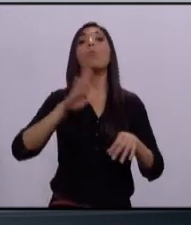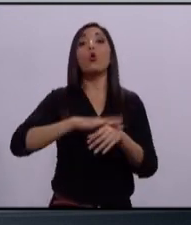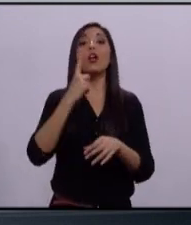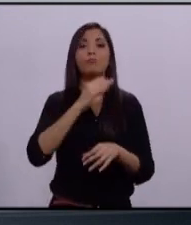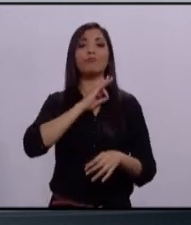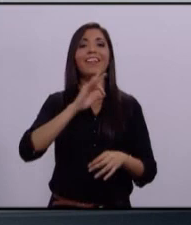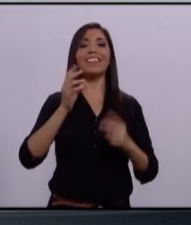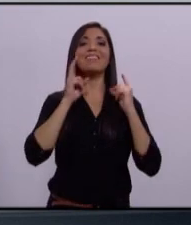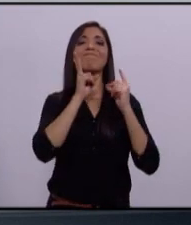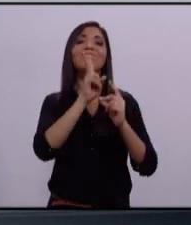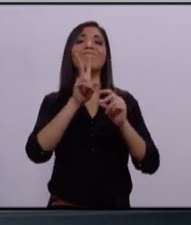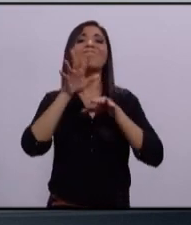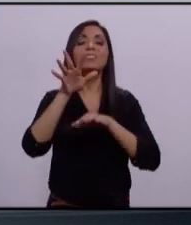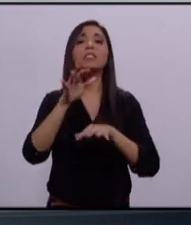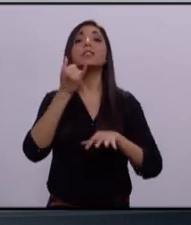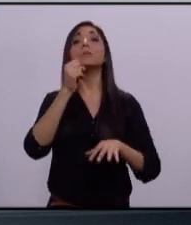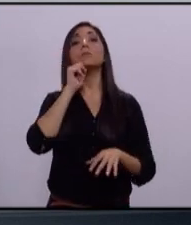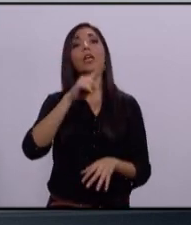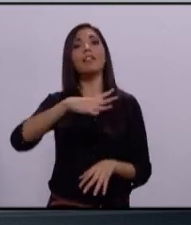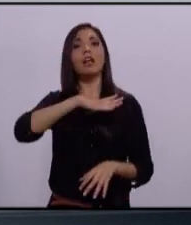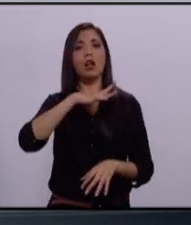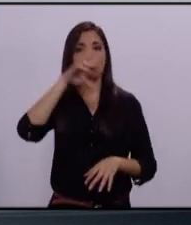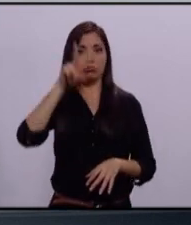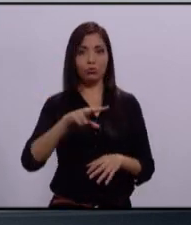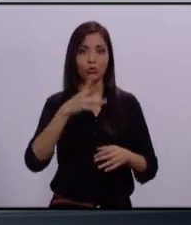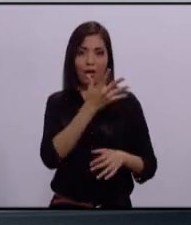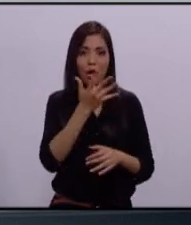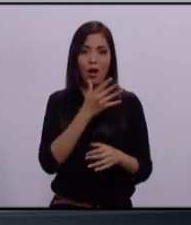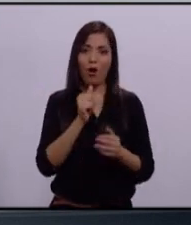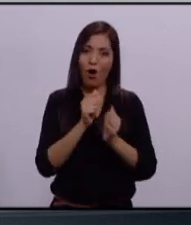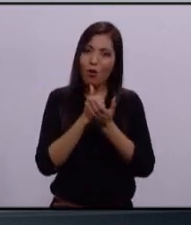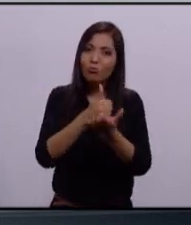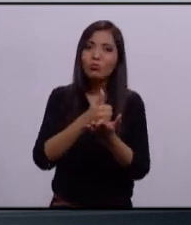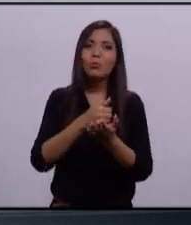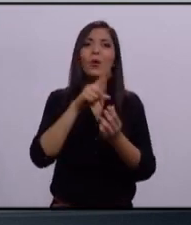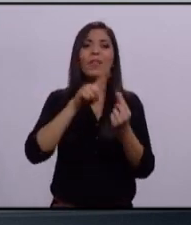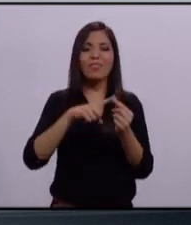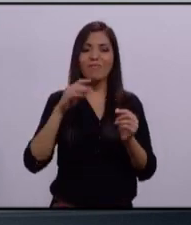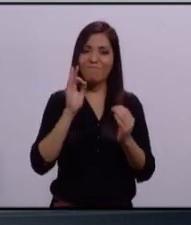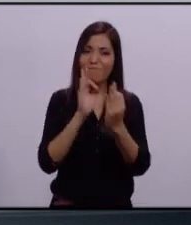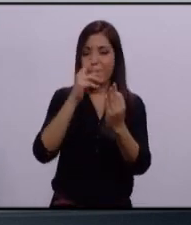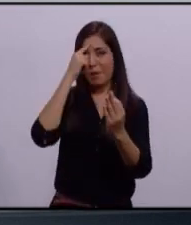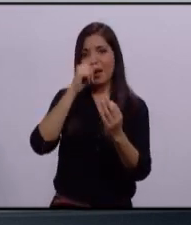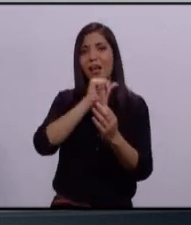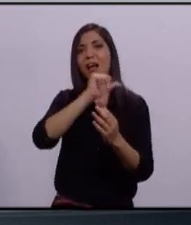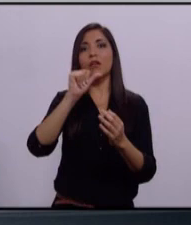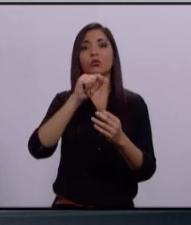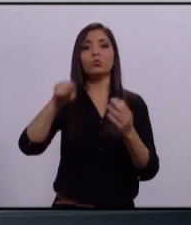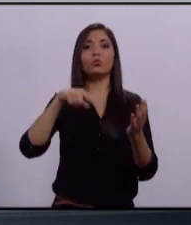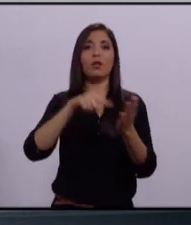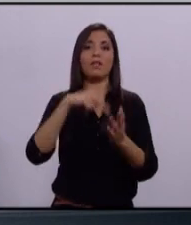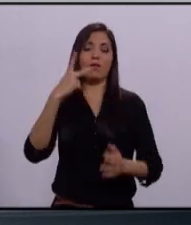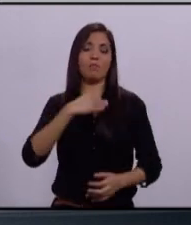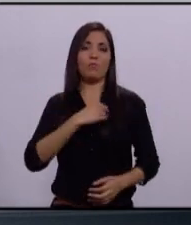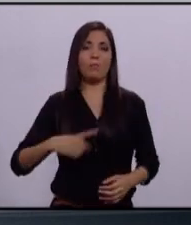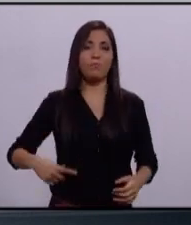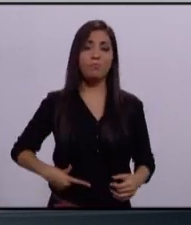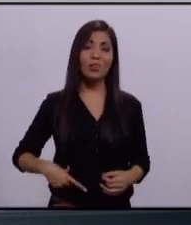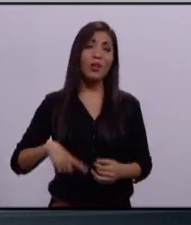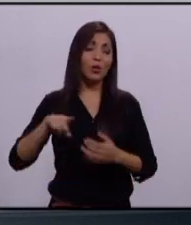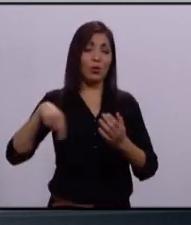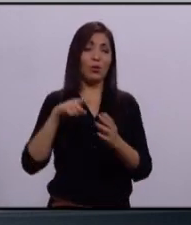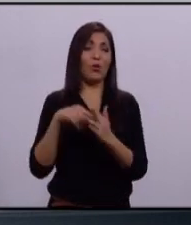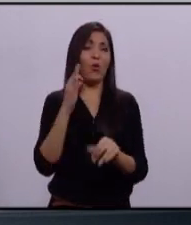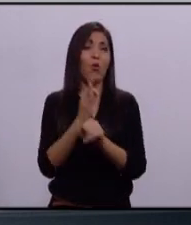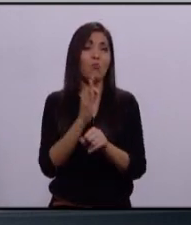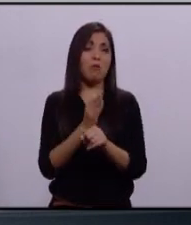resultados, que tenga el gran compromiso de enfrentar los grandes retos que tiene nuestro municipio. La ciudad en la